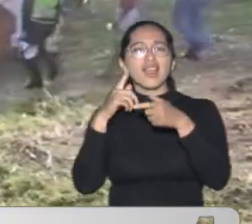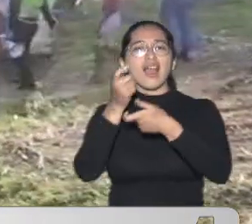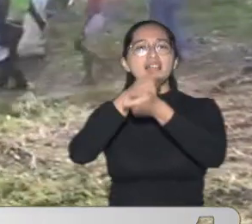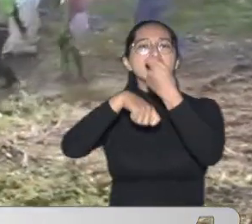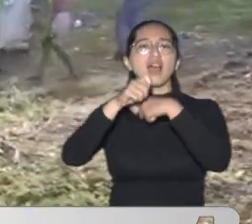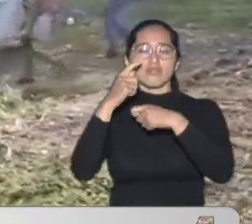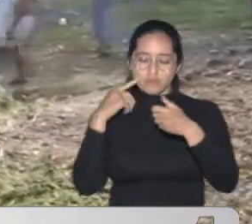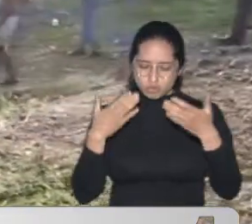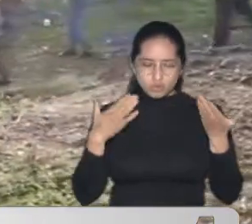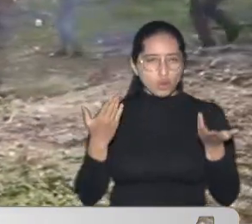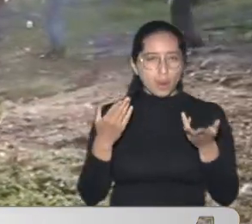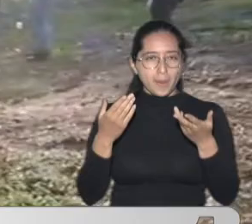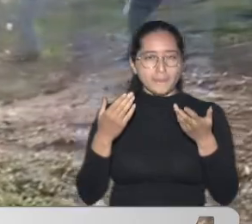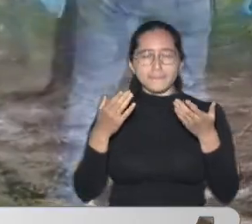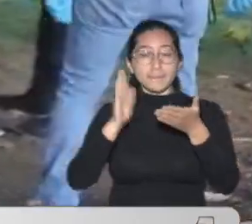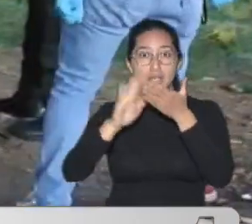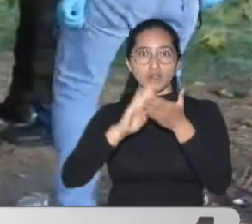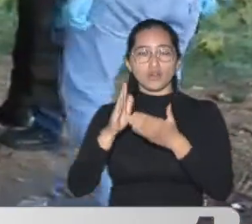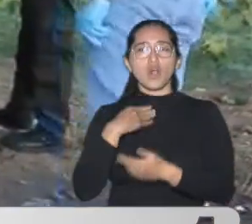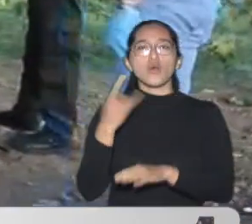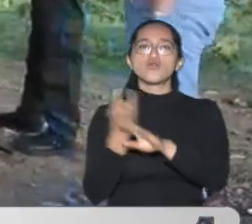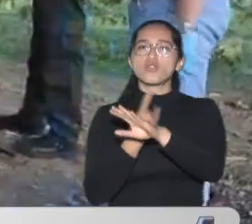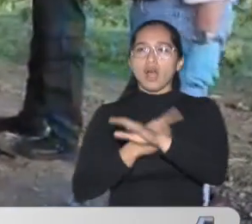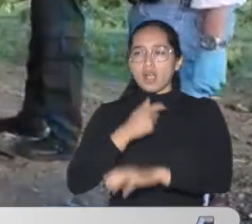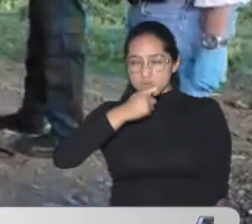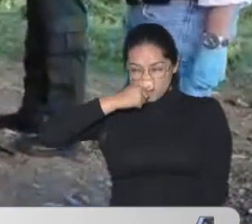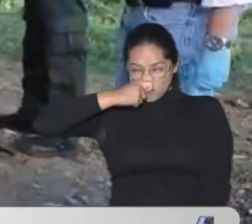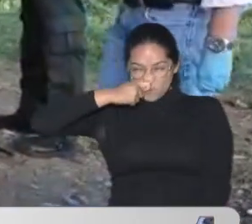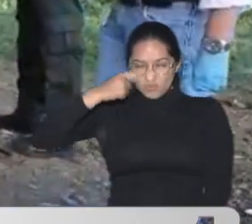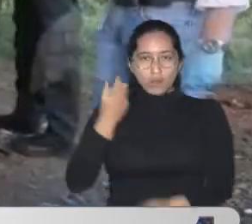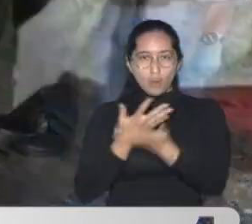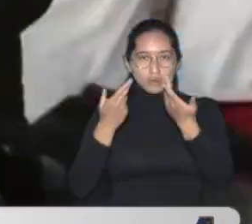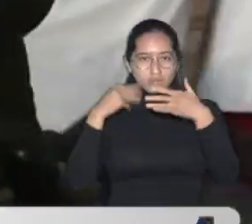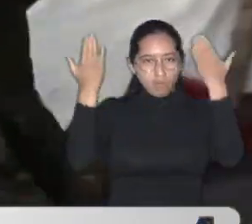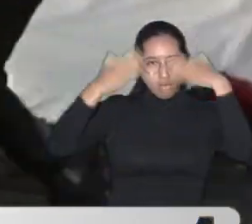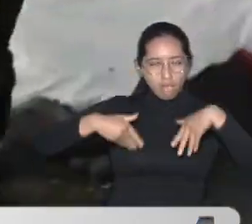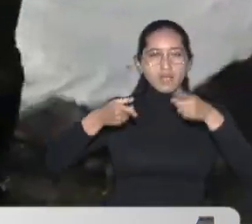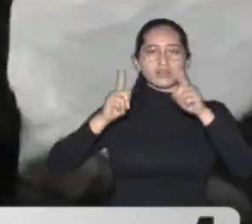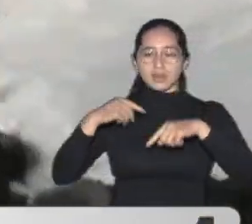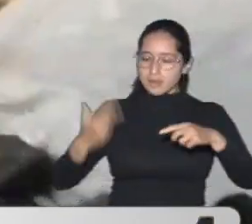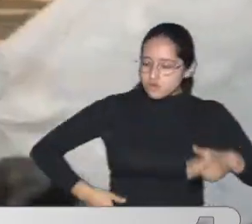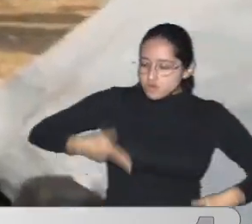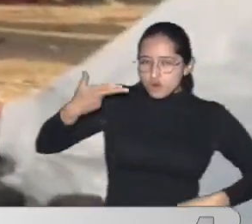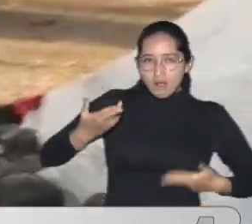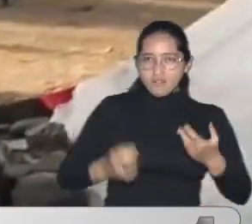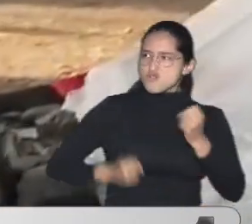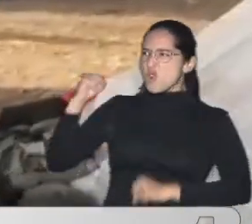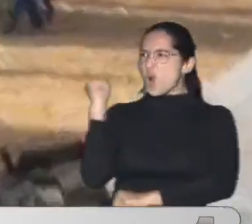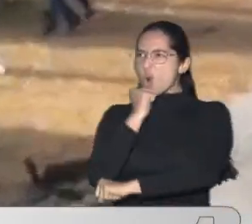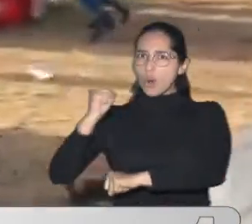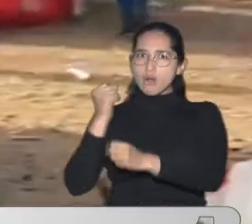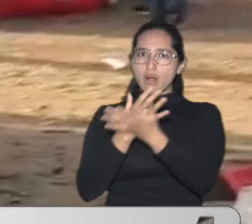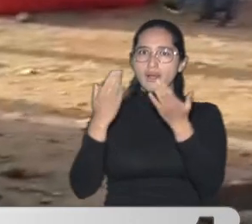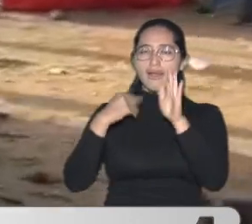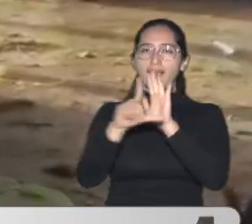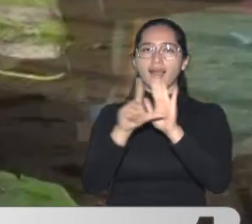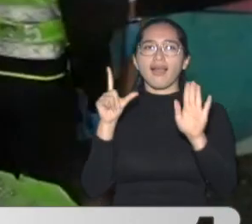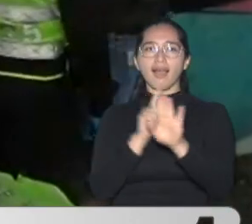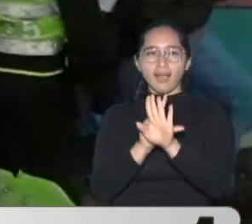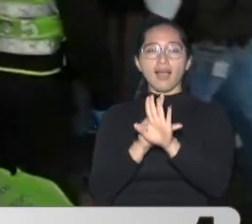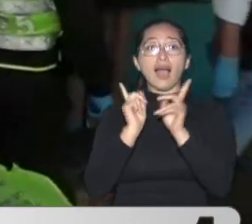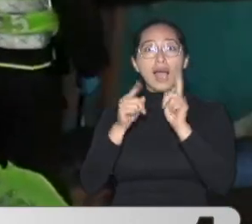blancas Han advertido Desde la Secretaría De Seguridad Y Justicia Que aquellas personas Que sean sorprendidas Cometiendo algún tipo De delito